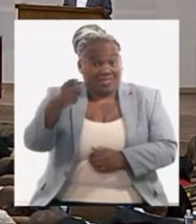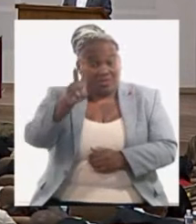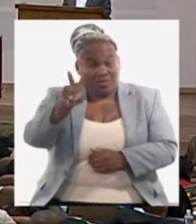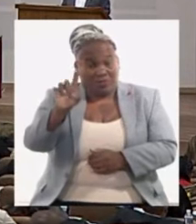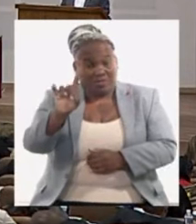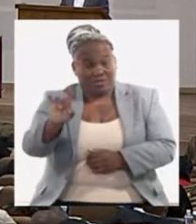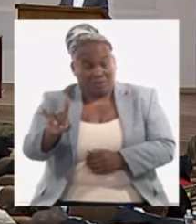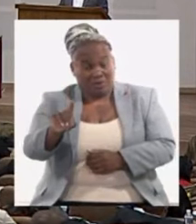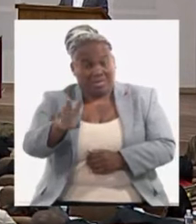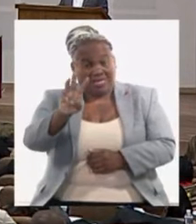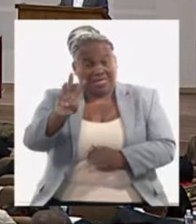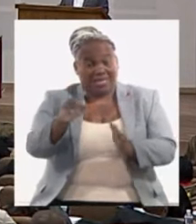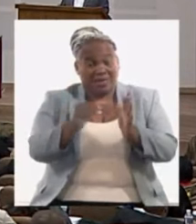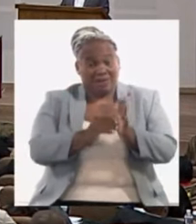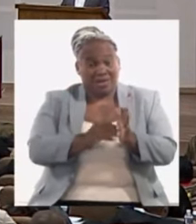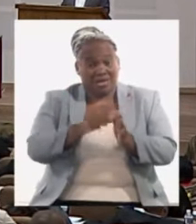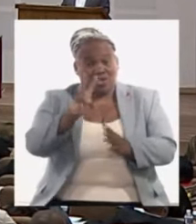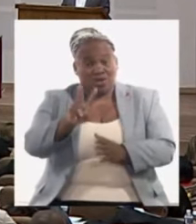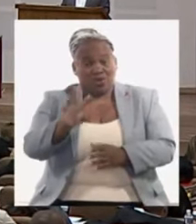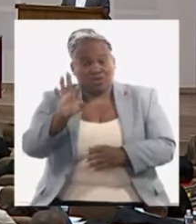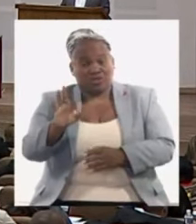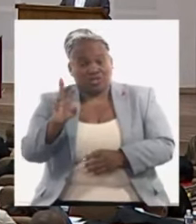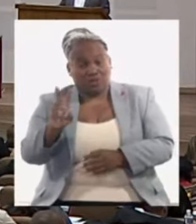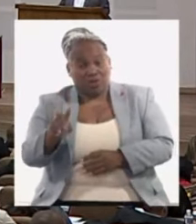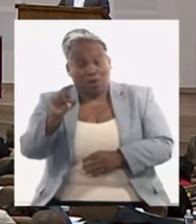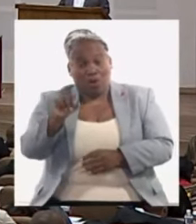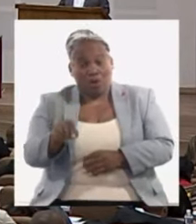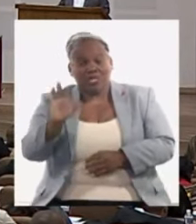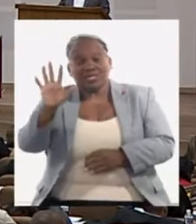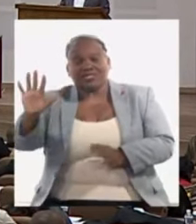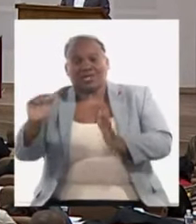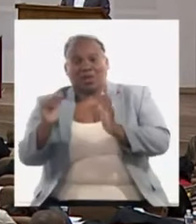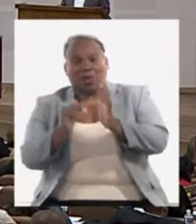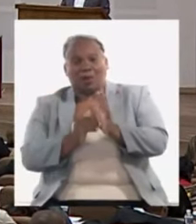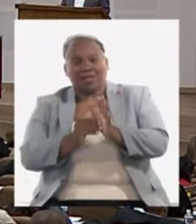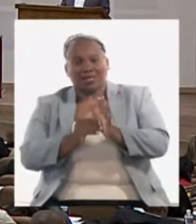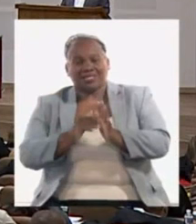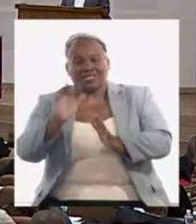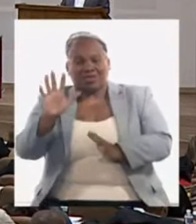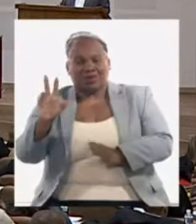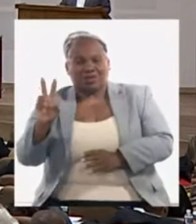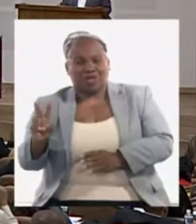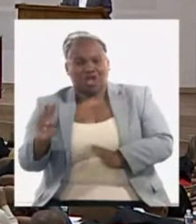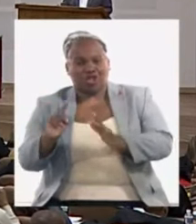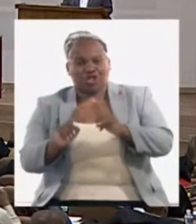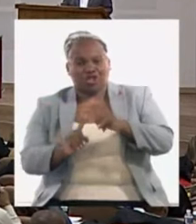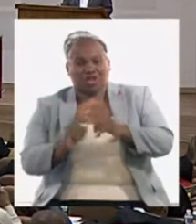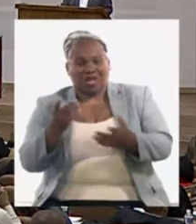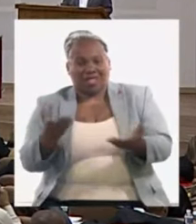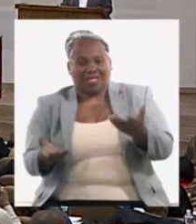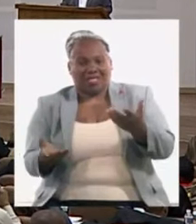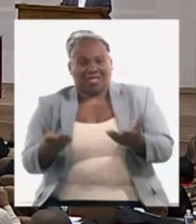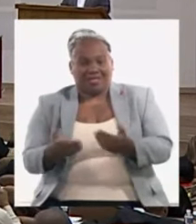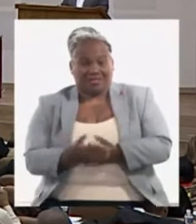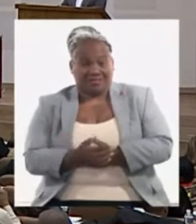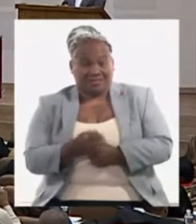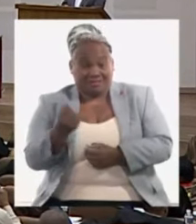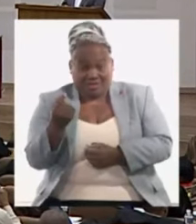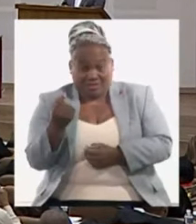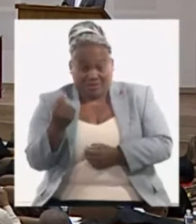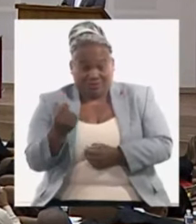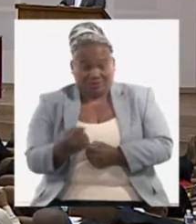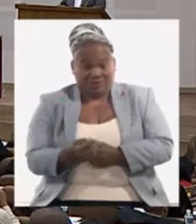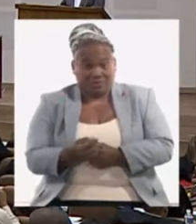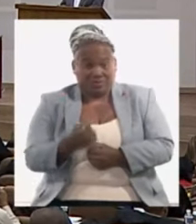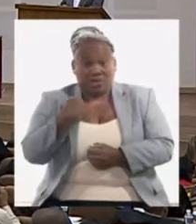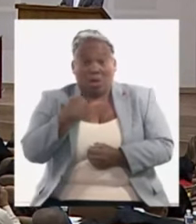.282 dólares por tonelada hoy está a 5.052 y yo digo hoy pero esto